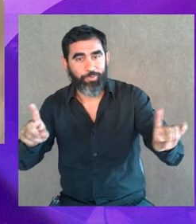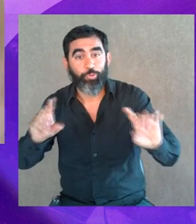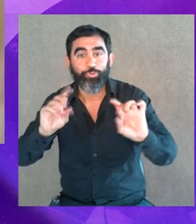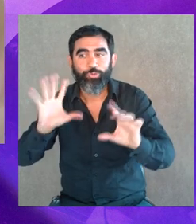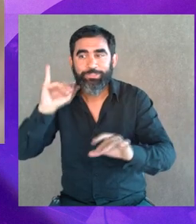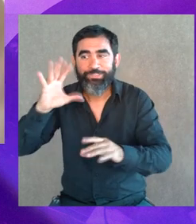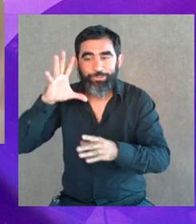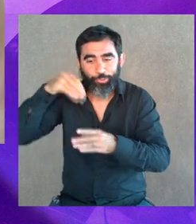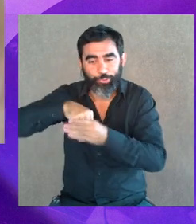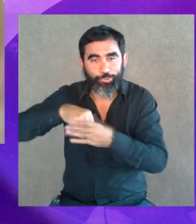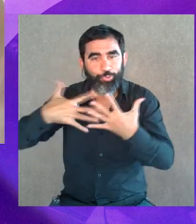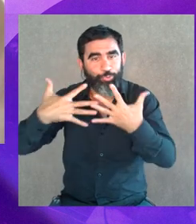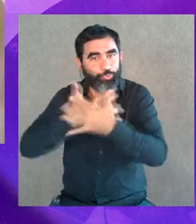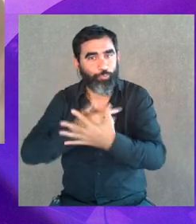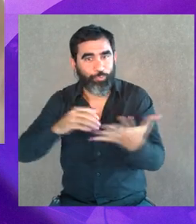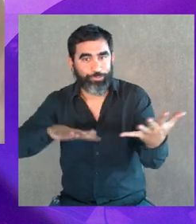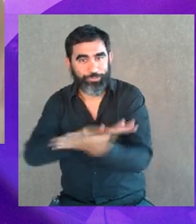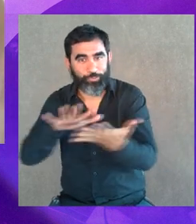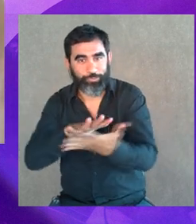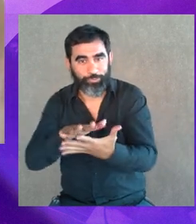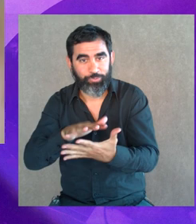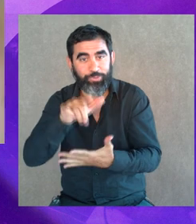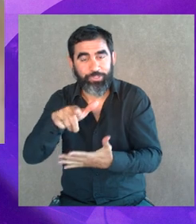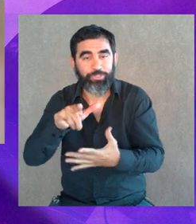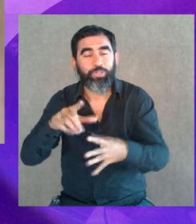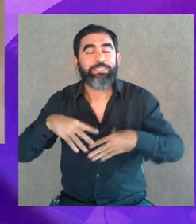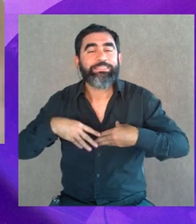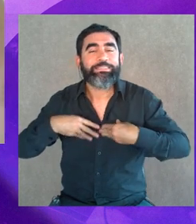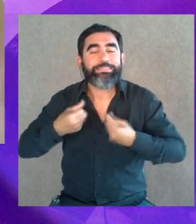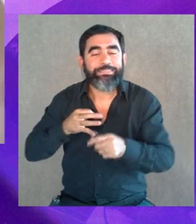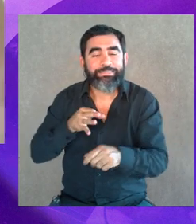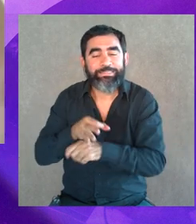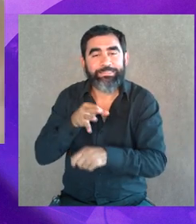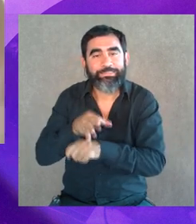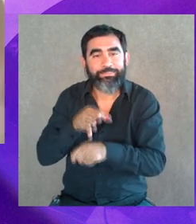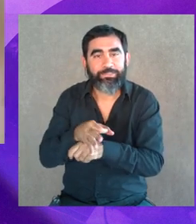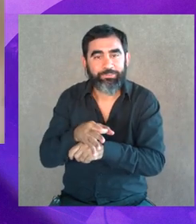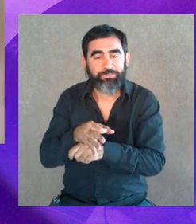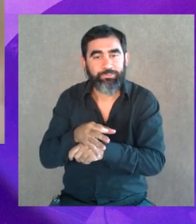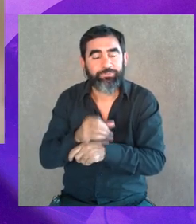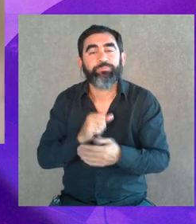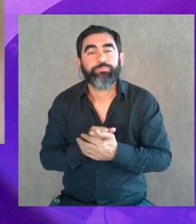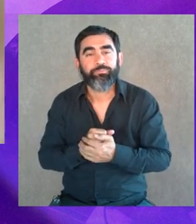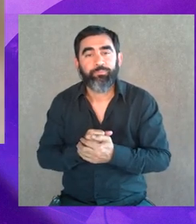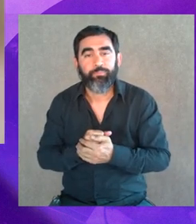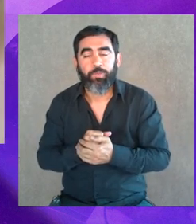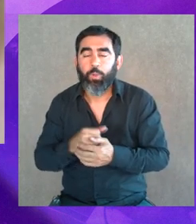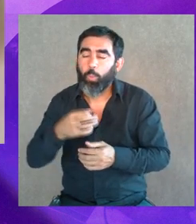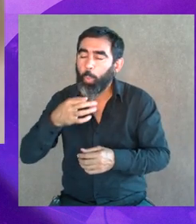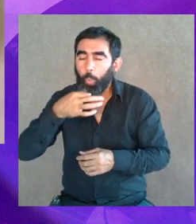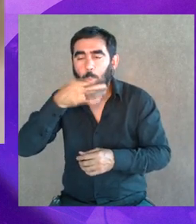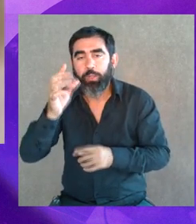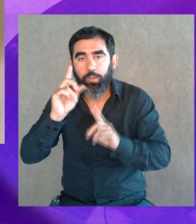a no ser que esté adentro de la situación. A eso le llamamos la sensibilización. Es decir, a